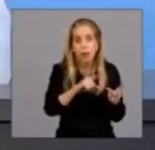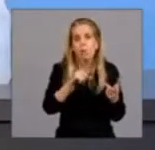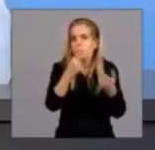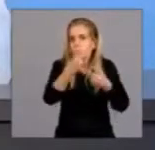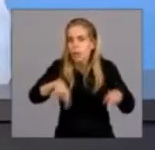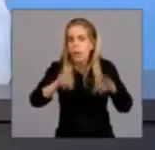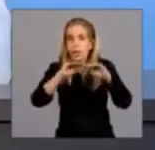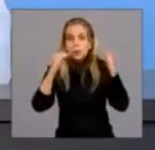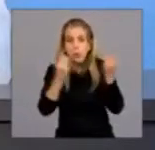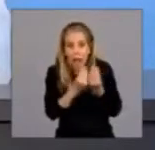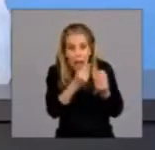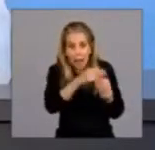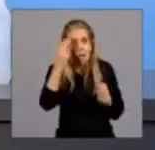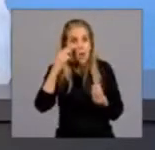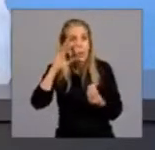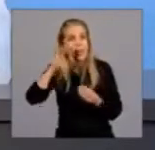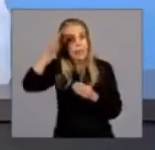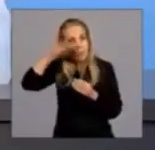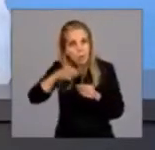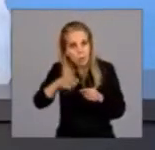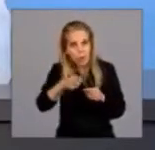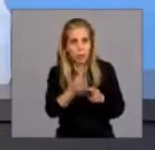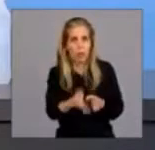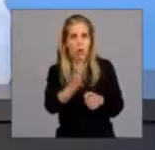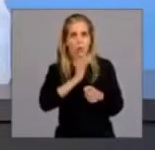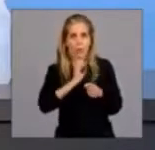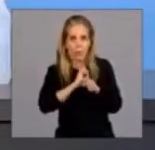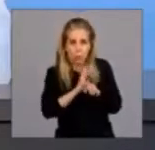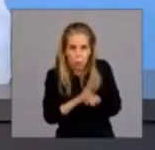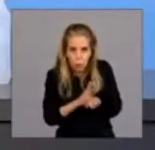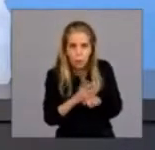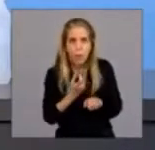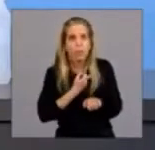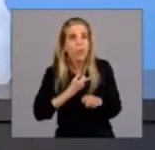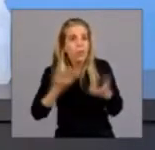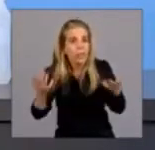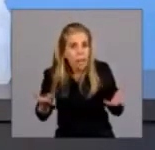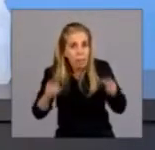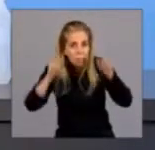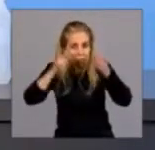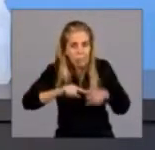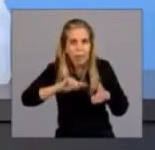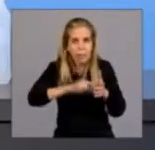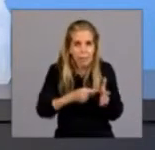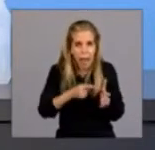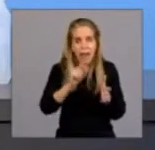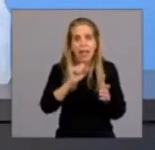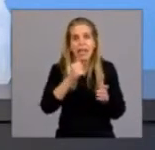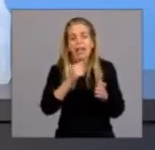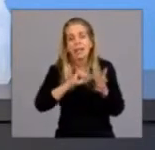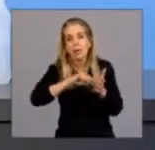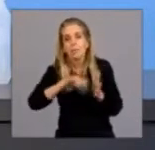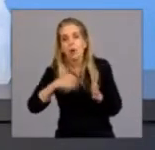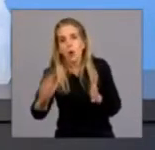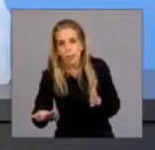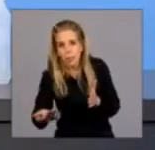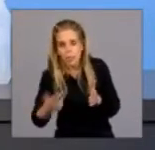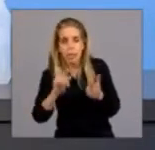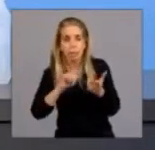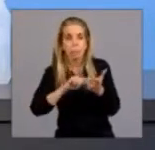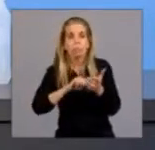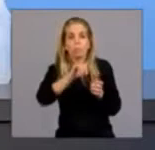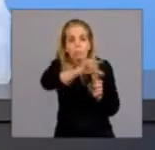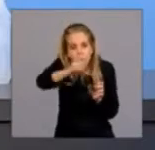90% de los casos que hoy estamos registrando están en el AMBA. En 18 provincias